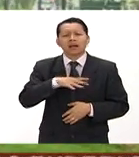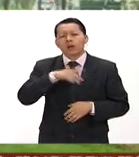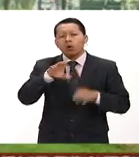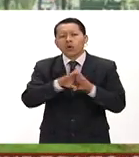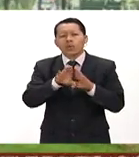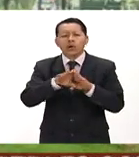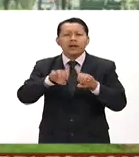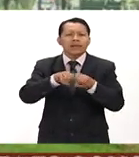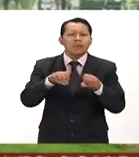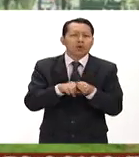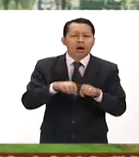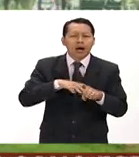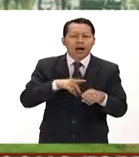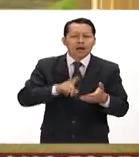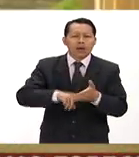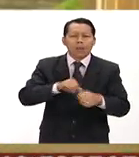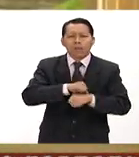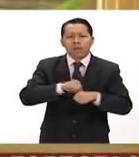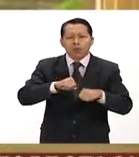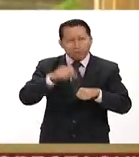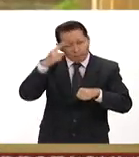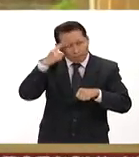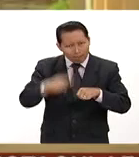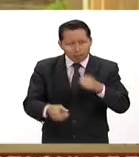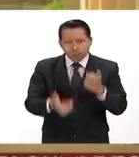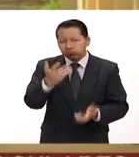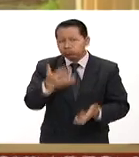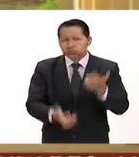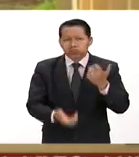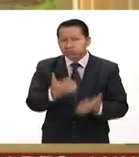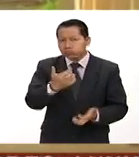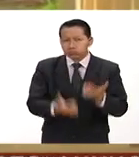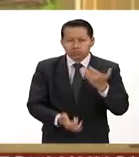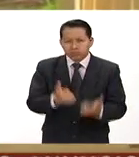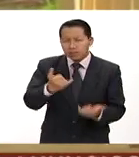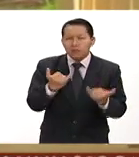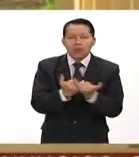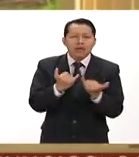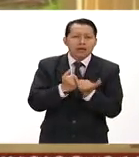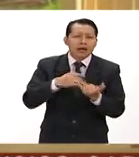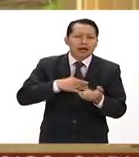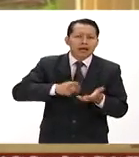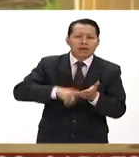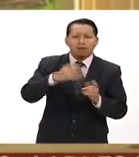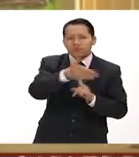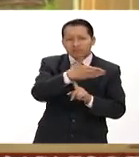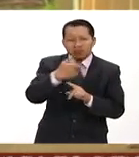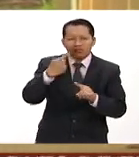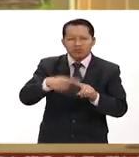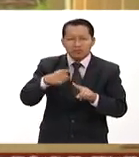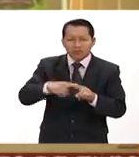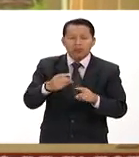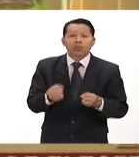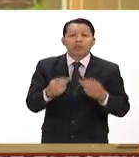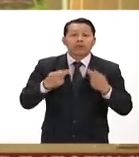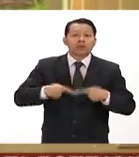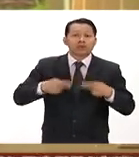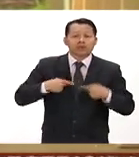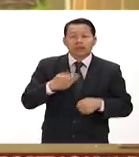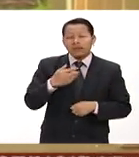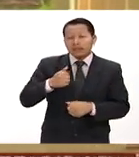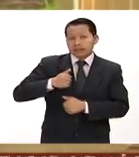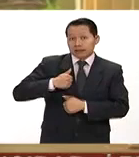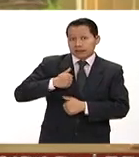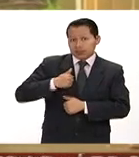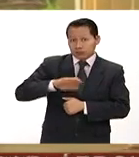explosivo para incendiar la unidad donde se transportaban los elementos castrenses y personal médico. El saldo fue de cinco soldados